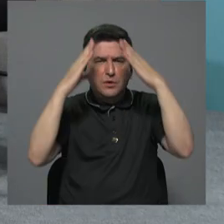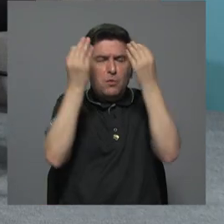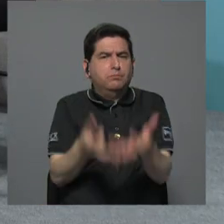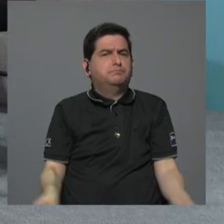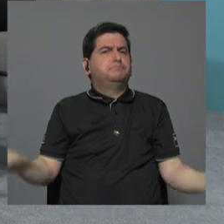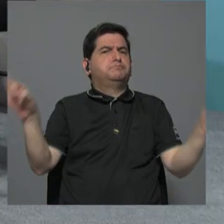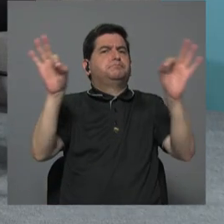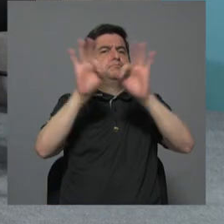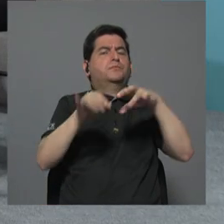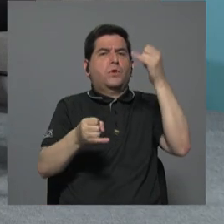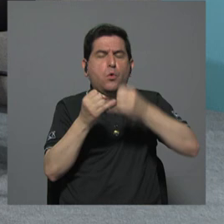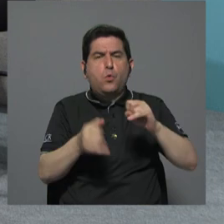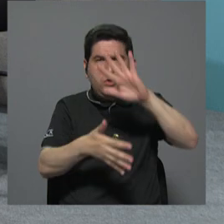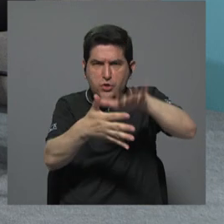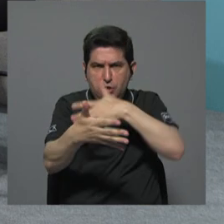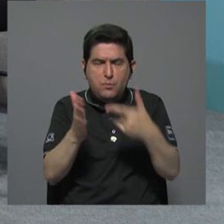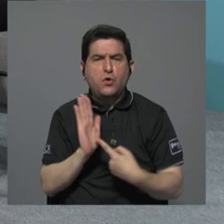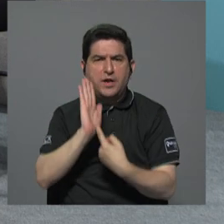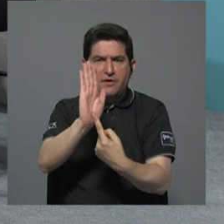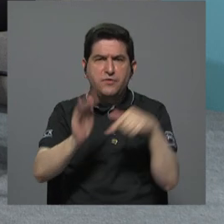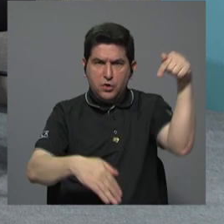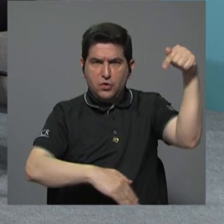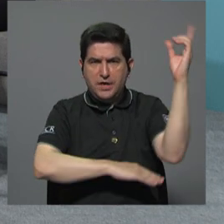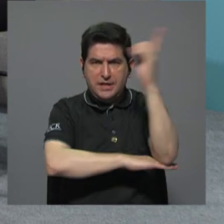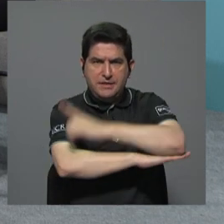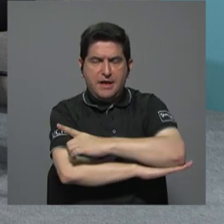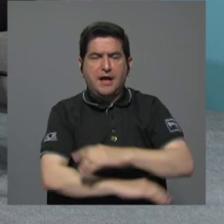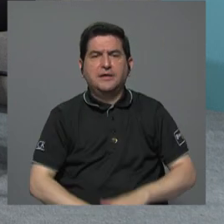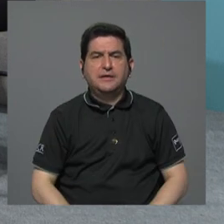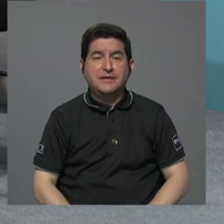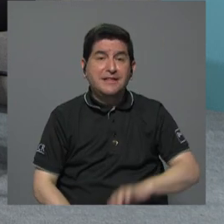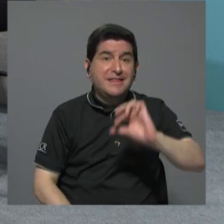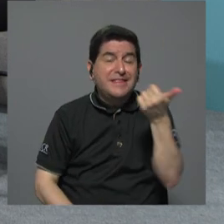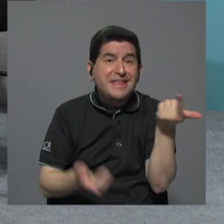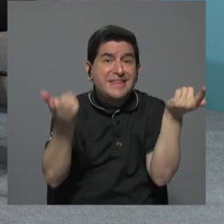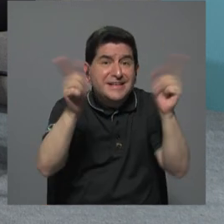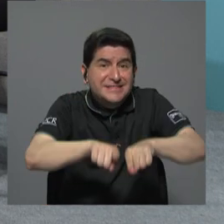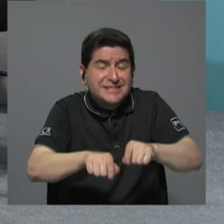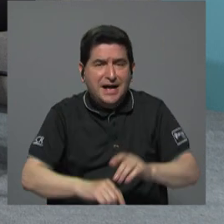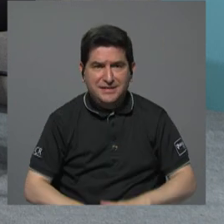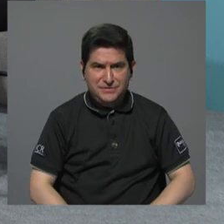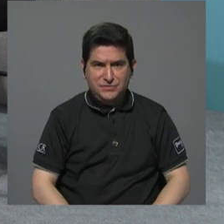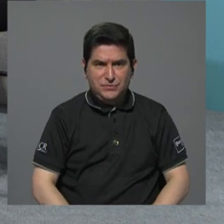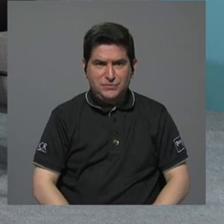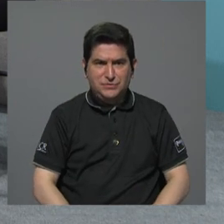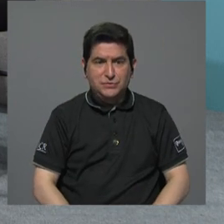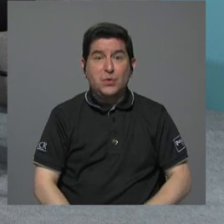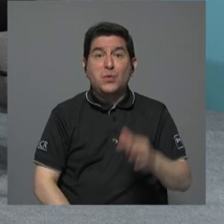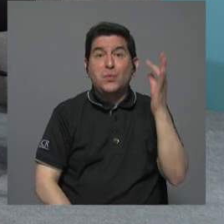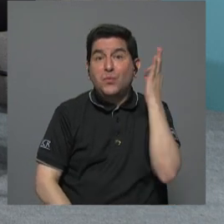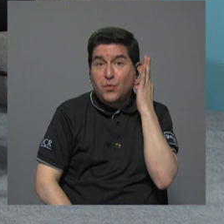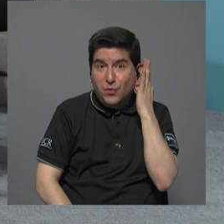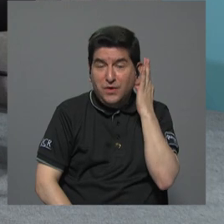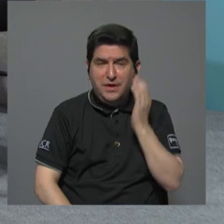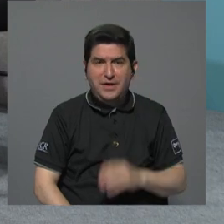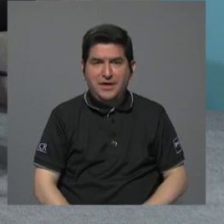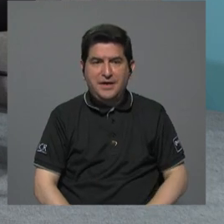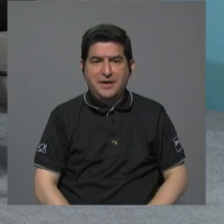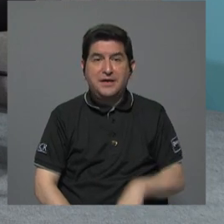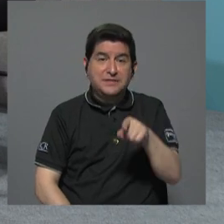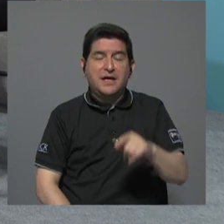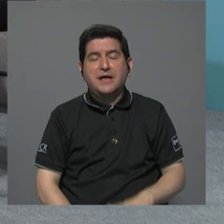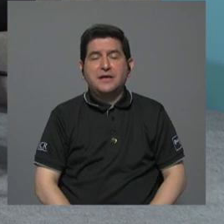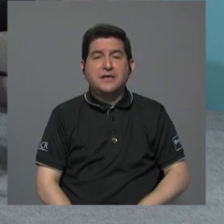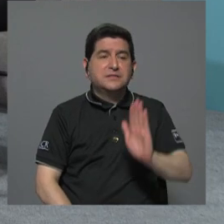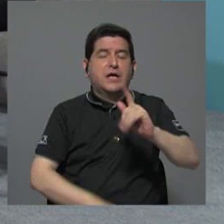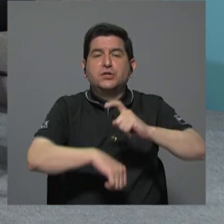relevante, y es el último gráfico que tenemos para el día de hoy, que de estos 10 casos que tenemos, mujeres que fueron madres